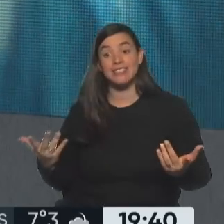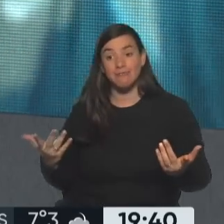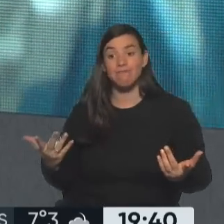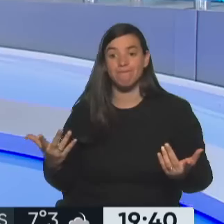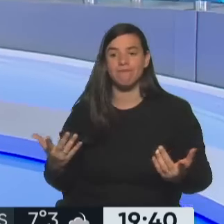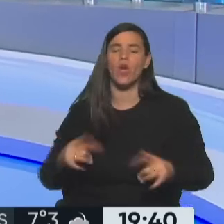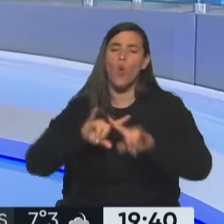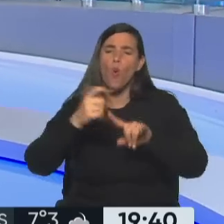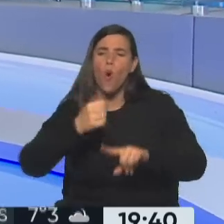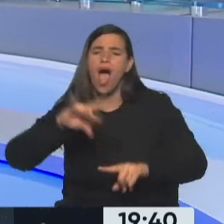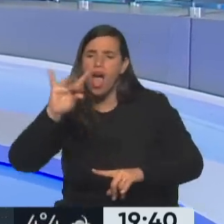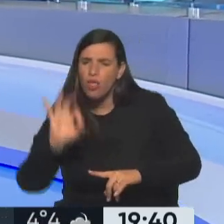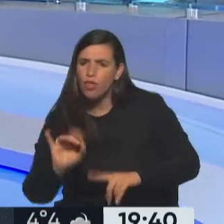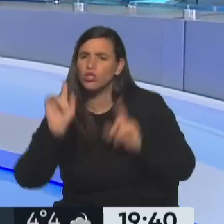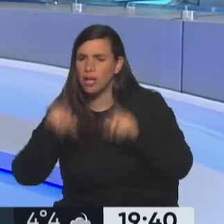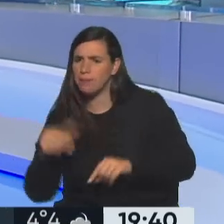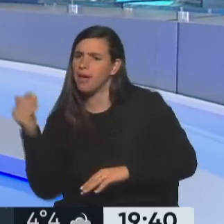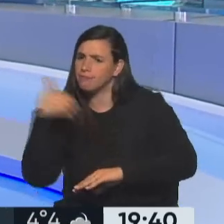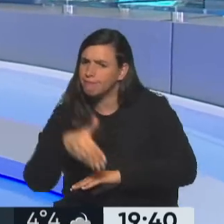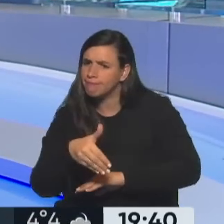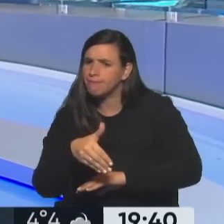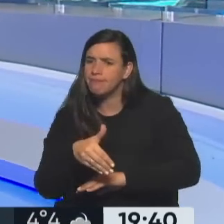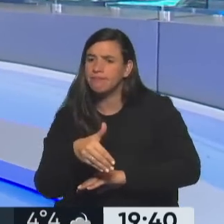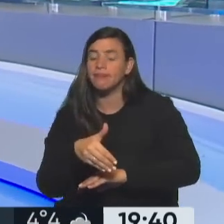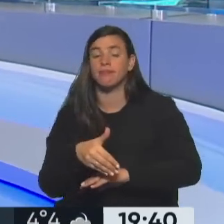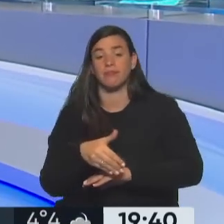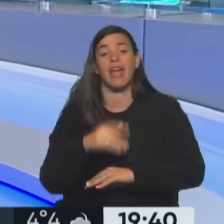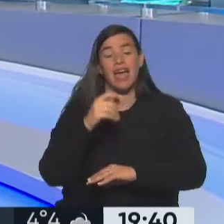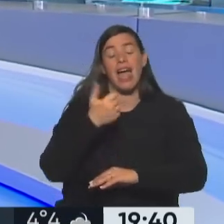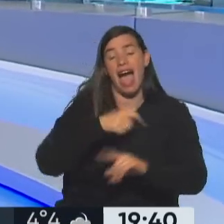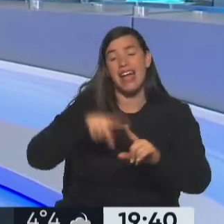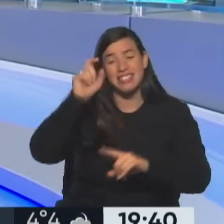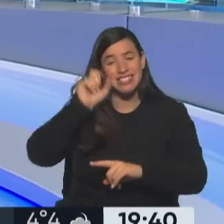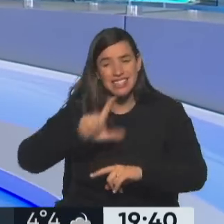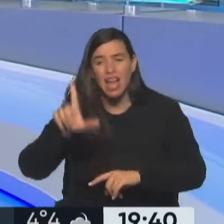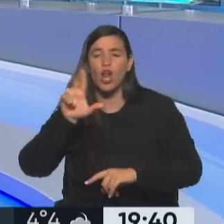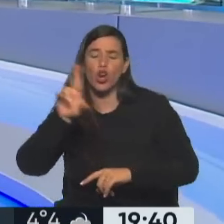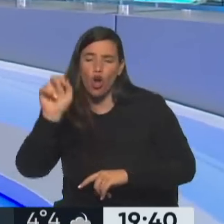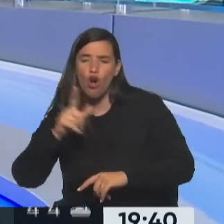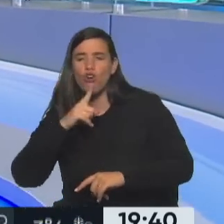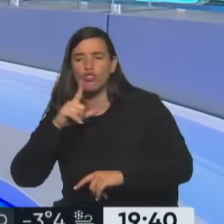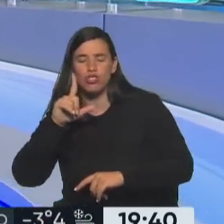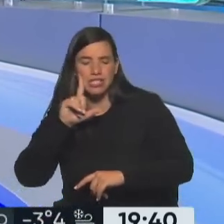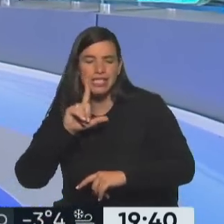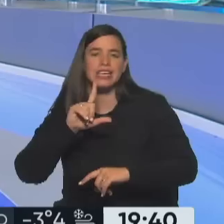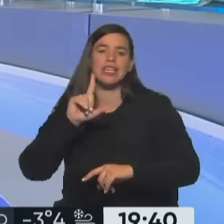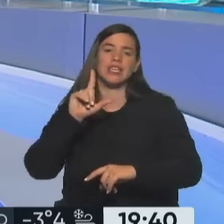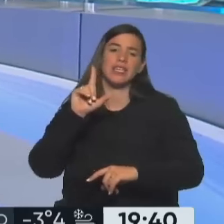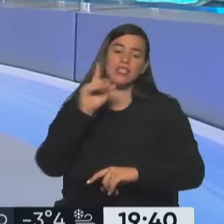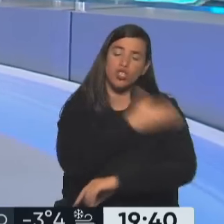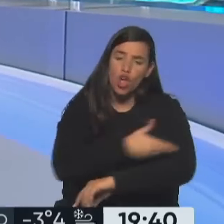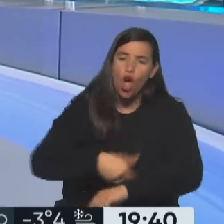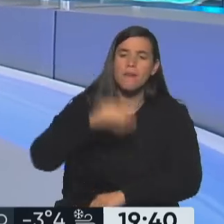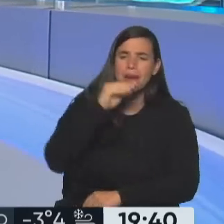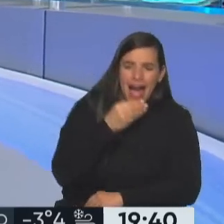estaba viendo a Guado de Pedro, que también estaba ahí. Sí, Guado, Axel, Rossi, Scioli, Masa, Grabois.